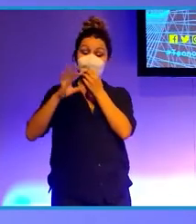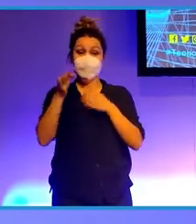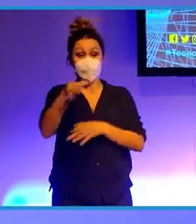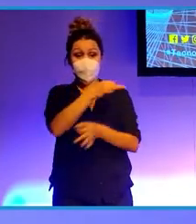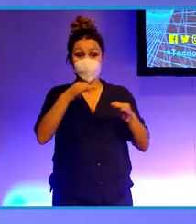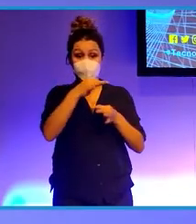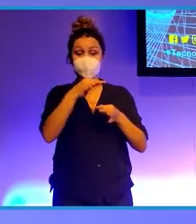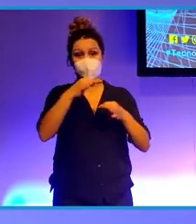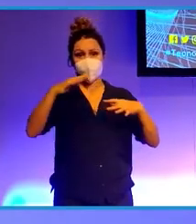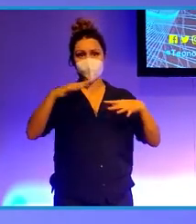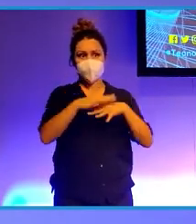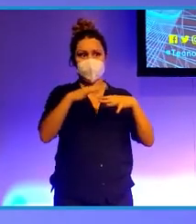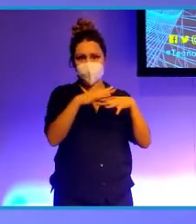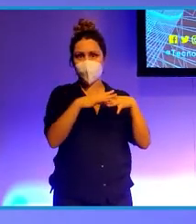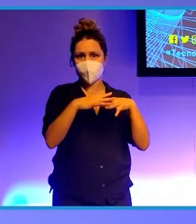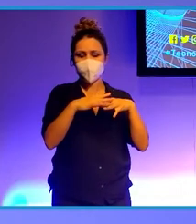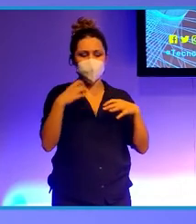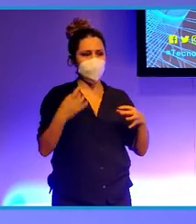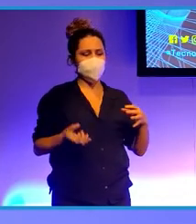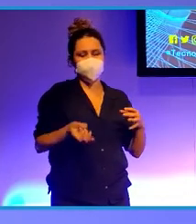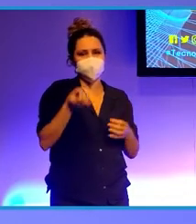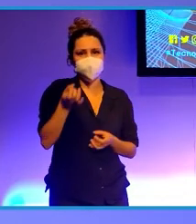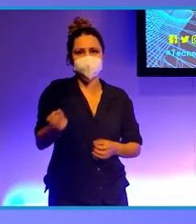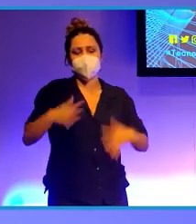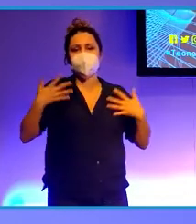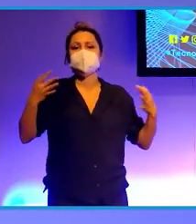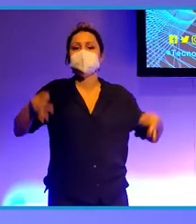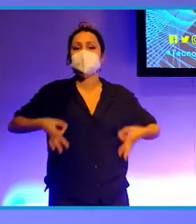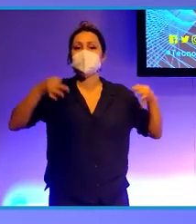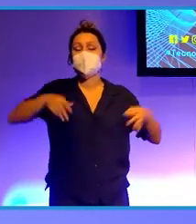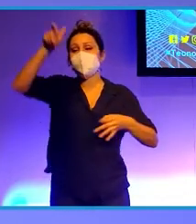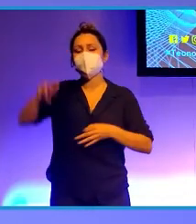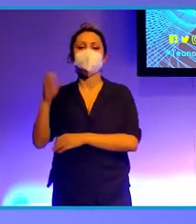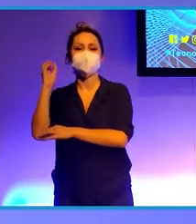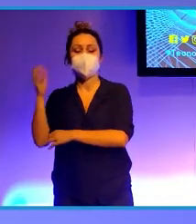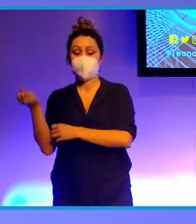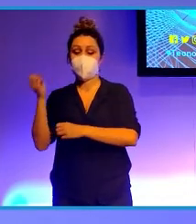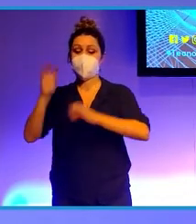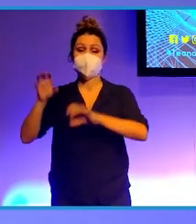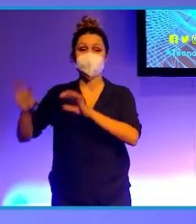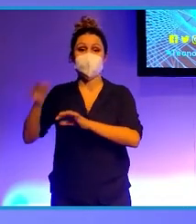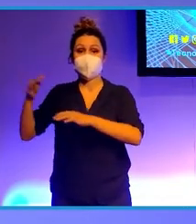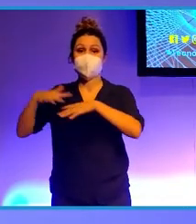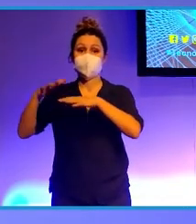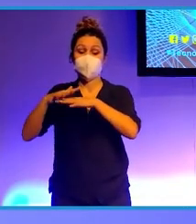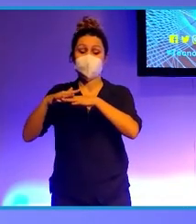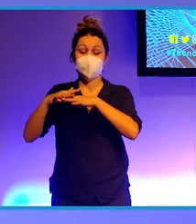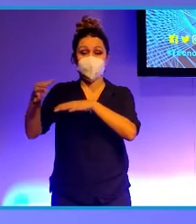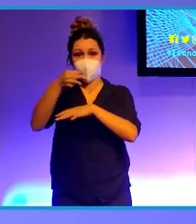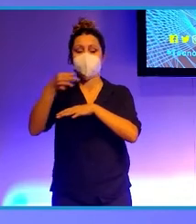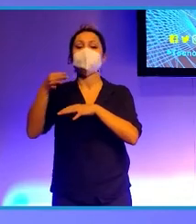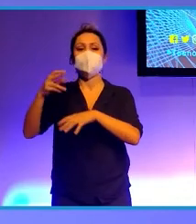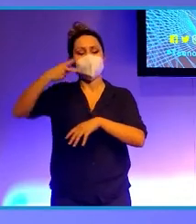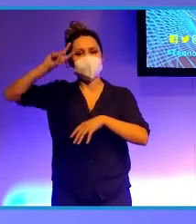tampoco lo hará nuestro siguiente oponente. Emprendedor, especialista de inversiones en startups, experto en criptomonedas, y uno de los